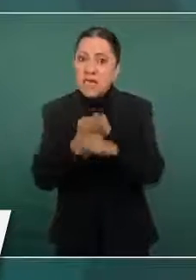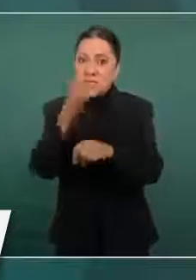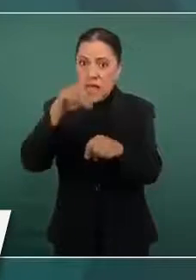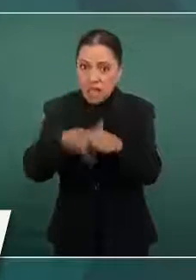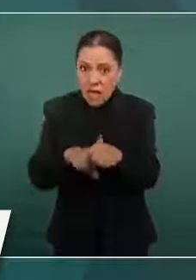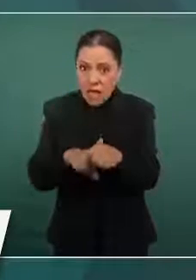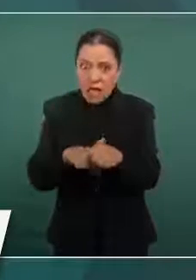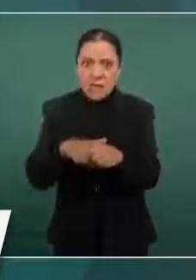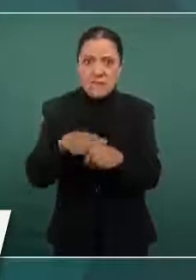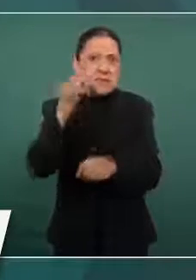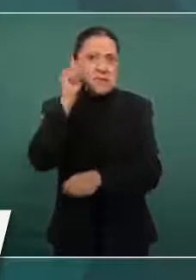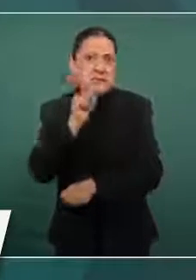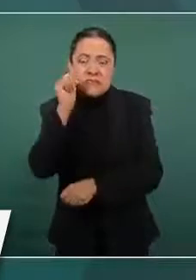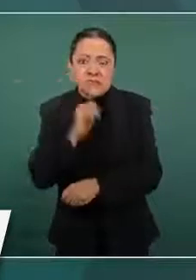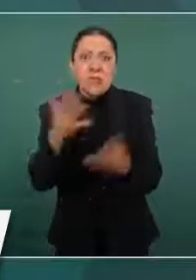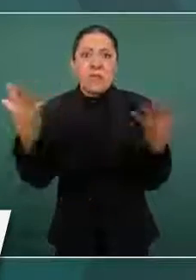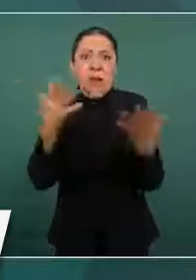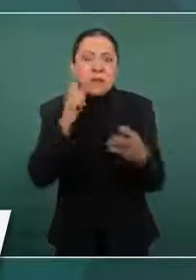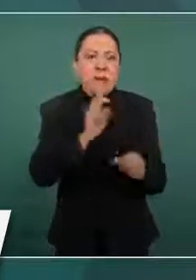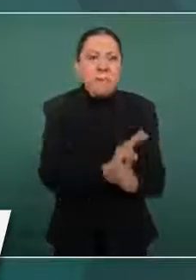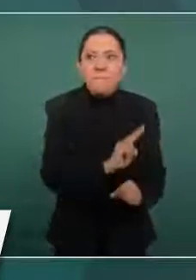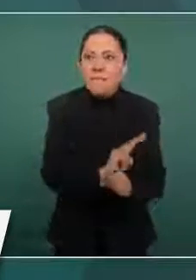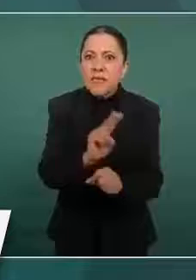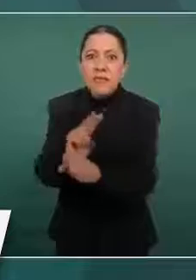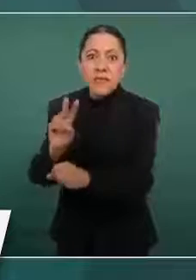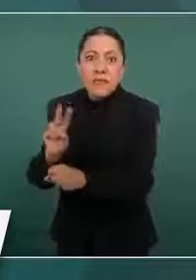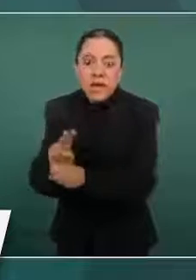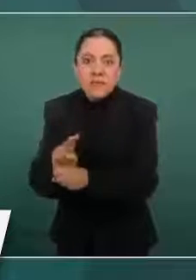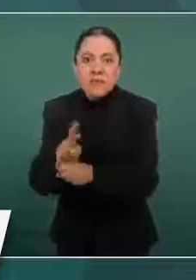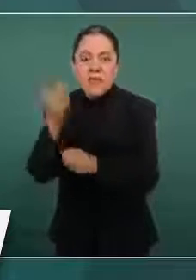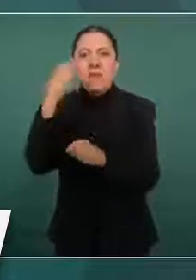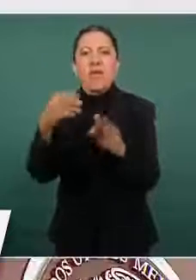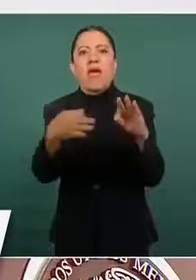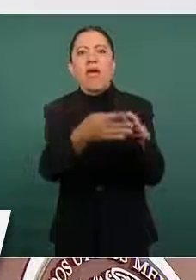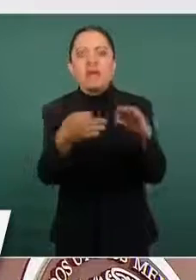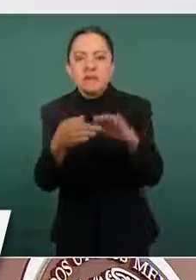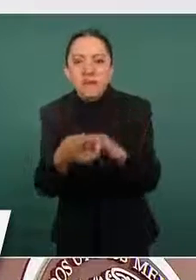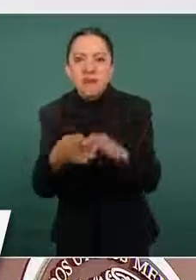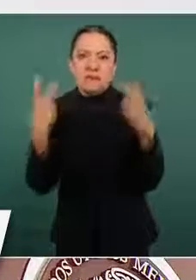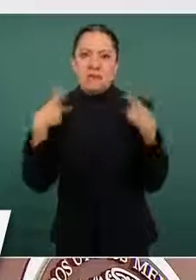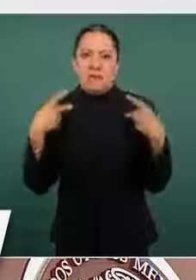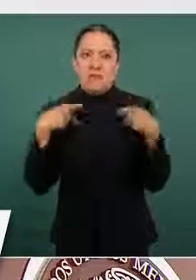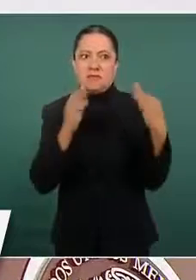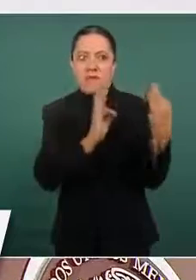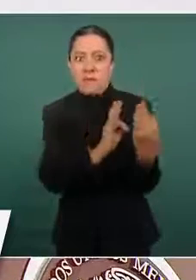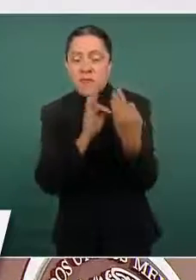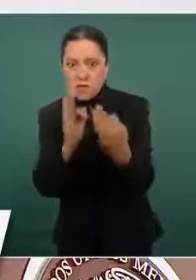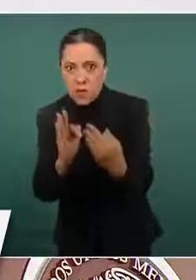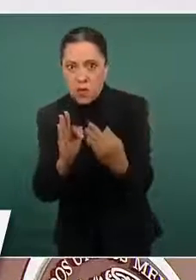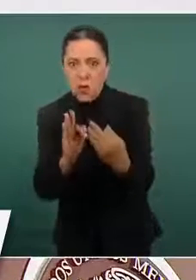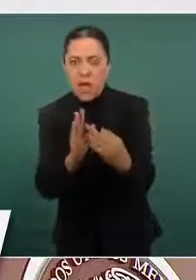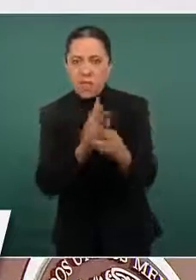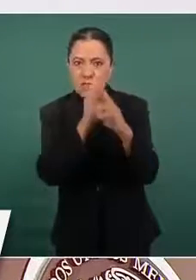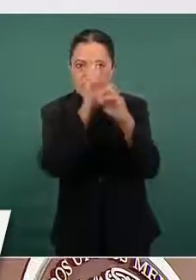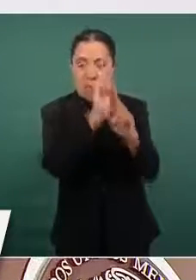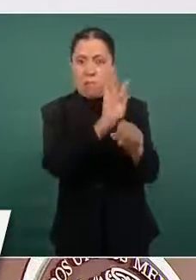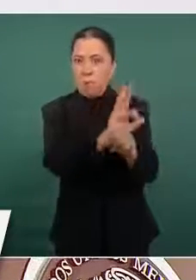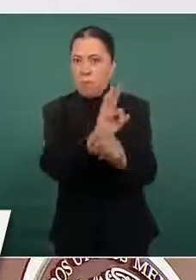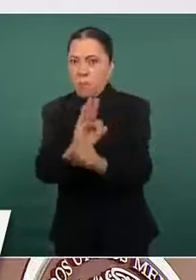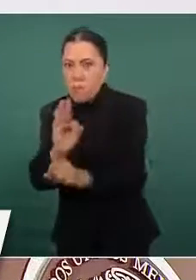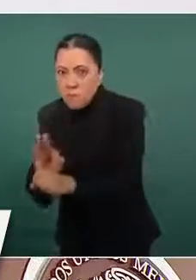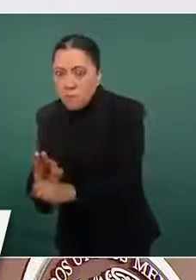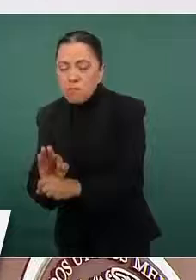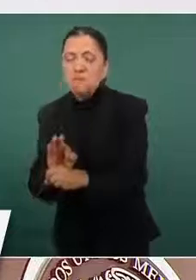momento ha realizado labores de vigilancia y acercamientos con la población, resguardando el patrimonio